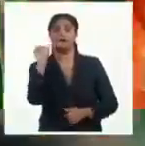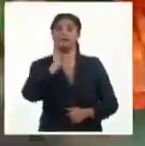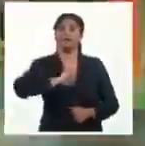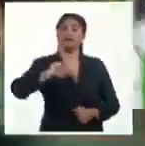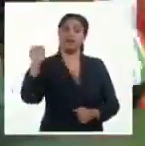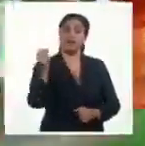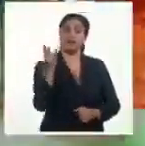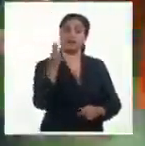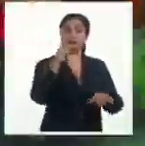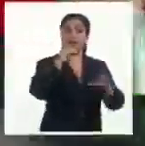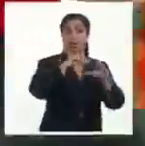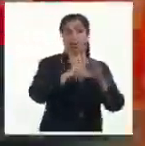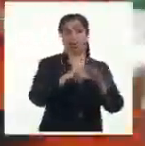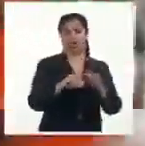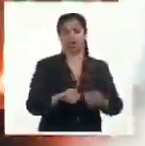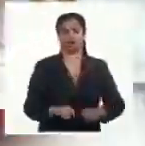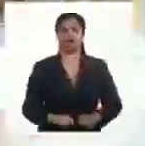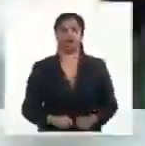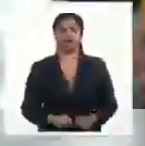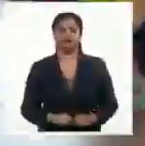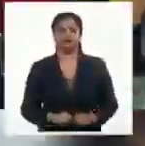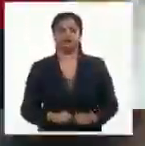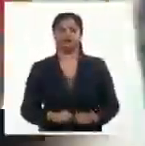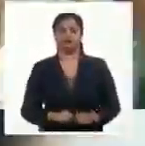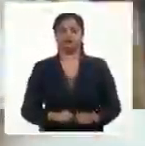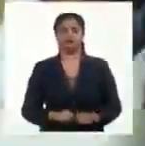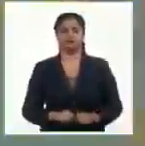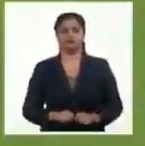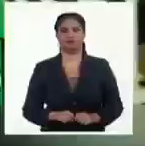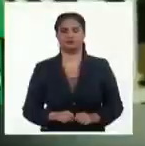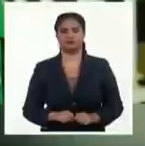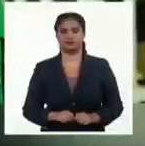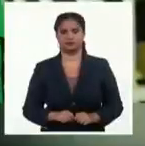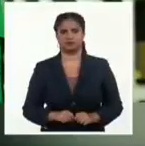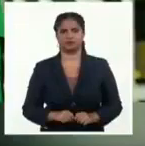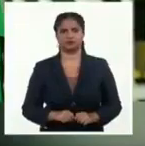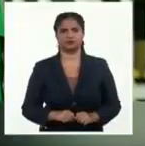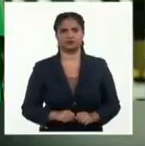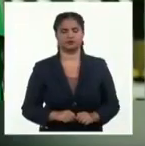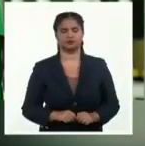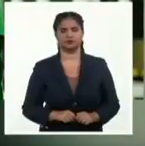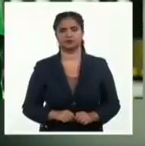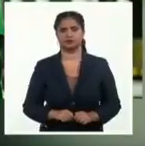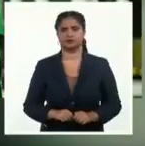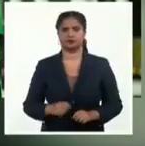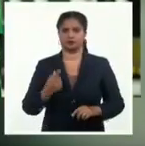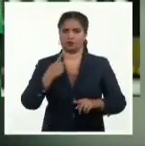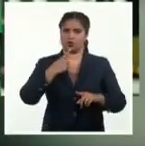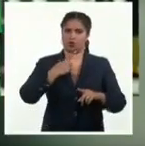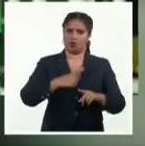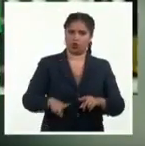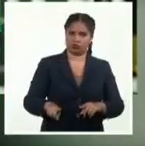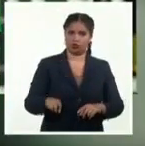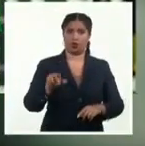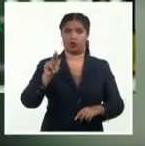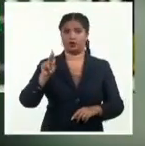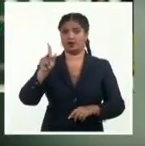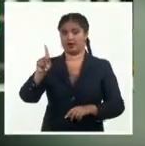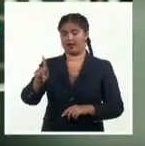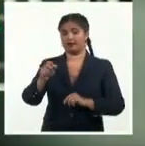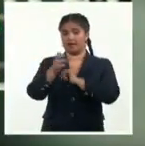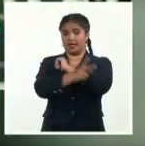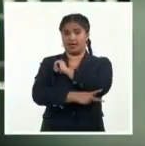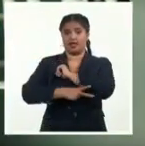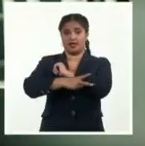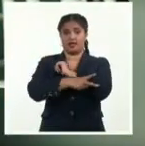Álvaro Morata, uno de Antoine Griezmann y tres asistencias a la cuenta de Joao Félix. En Inglaterra, sorprende que Liverpool volvió a dejar puntos